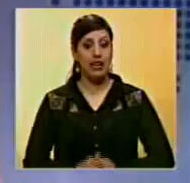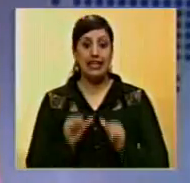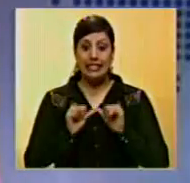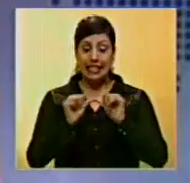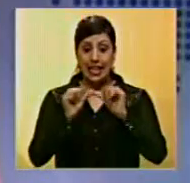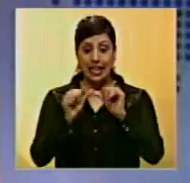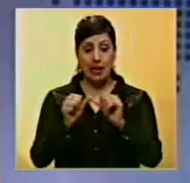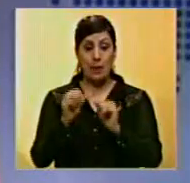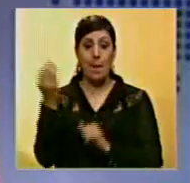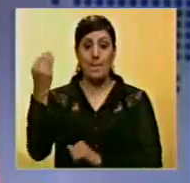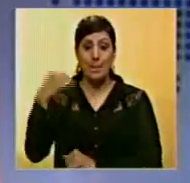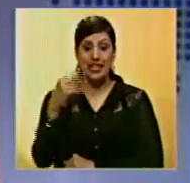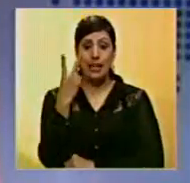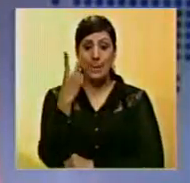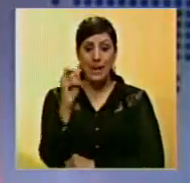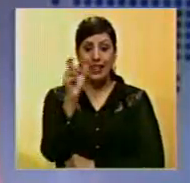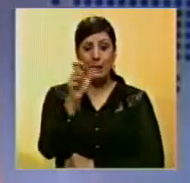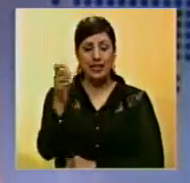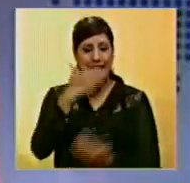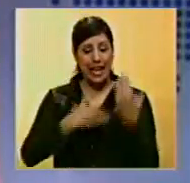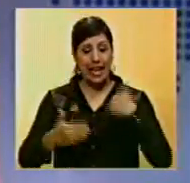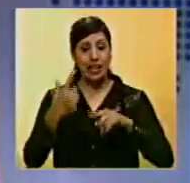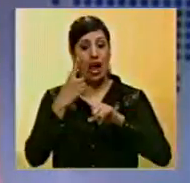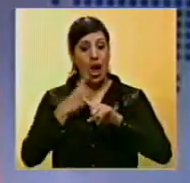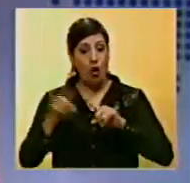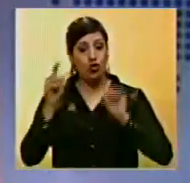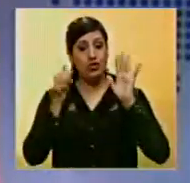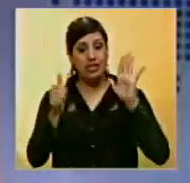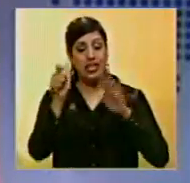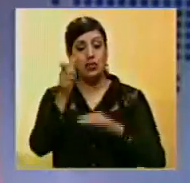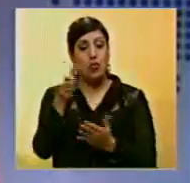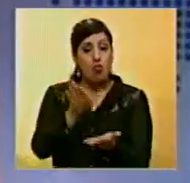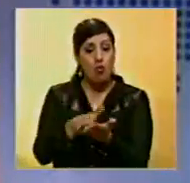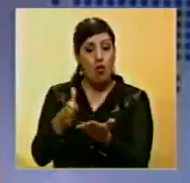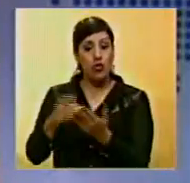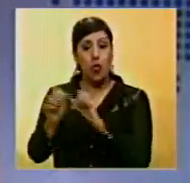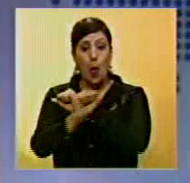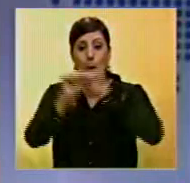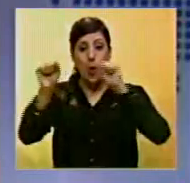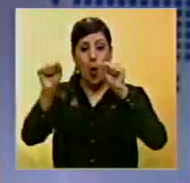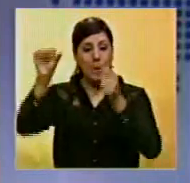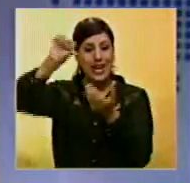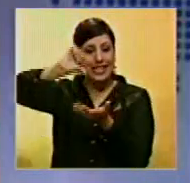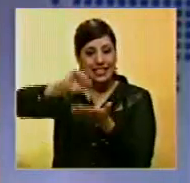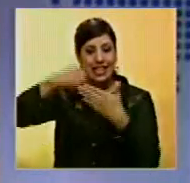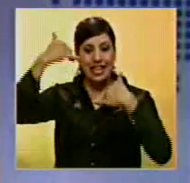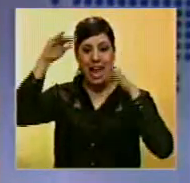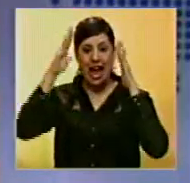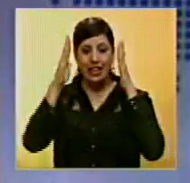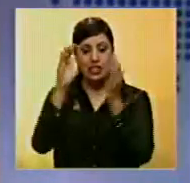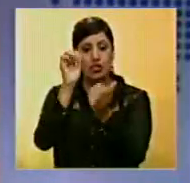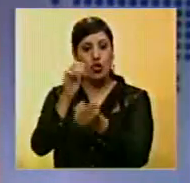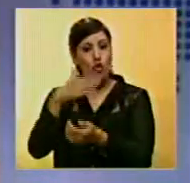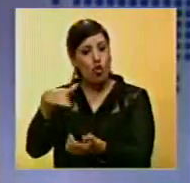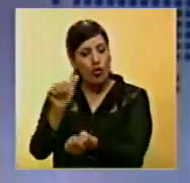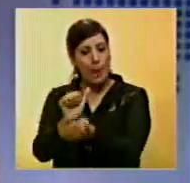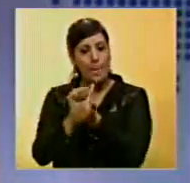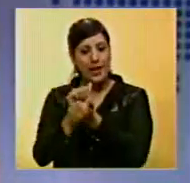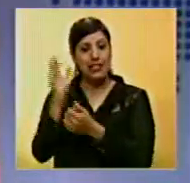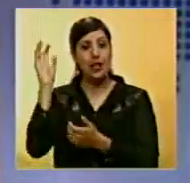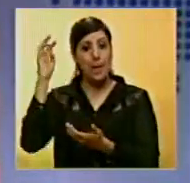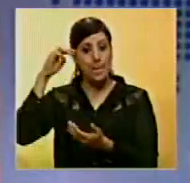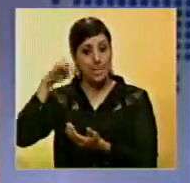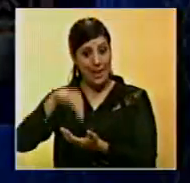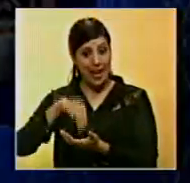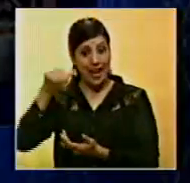Continuamos, más de 20 heridos y 6 muertos dejó la explosión de dos granadas en el centro de atención al detenido en Maracay, Estado de Aragua.